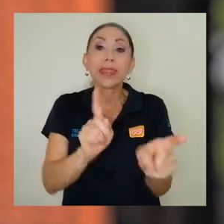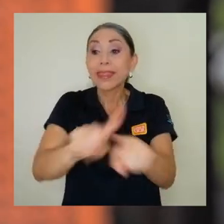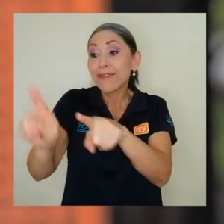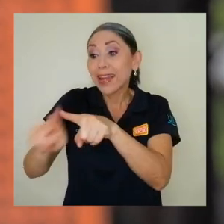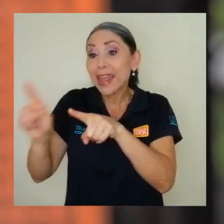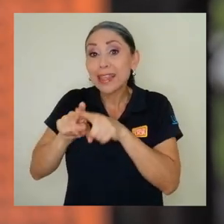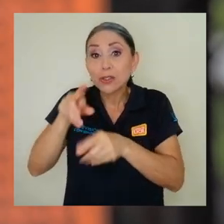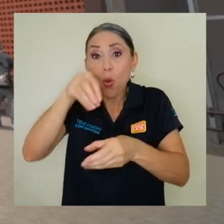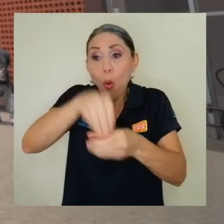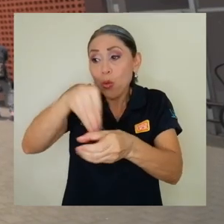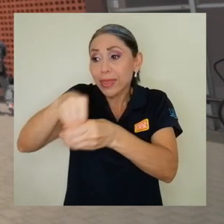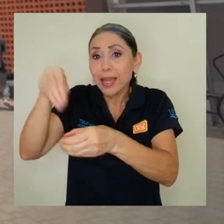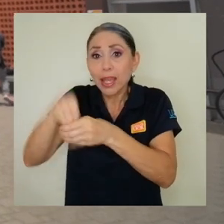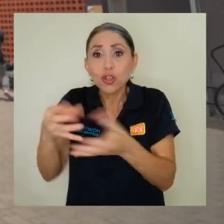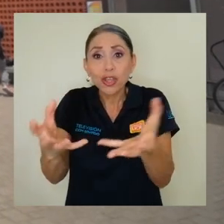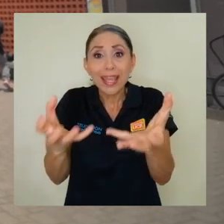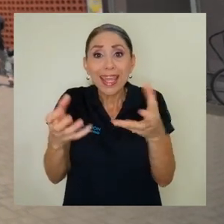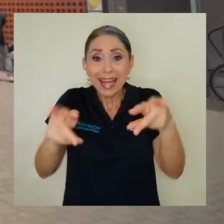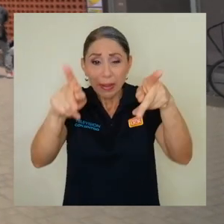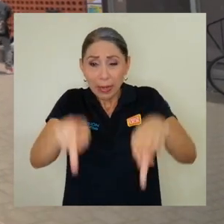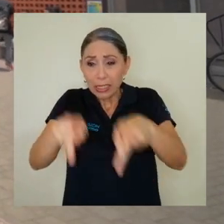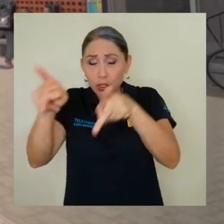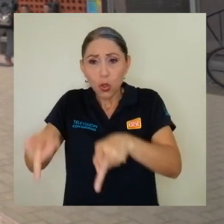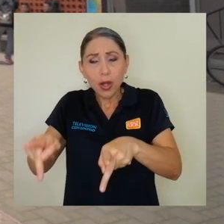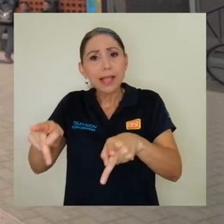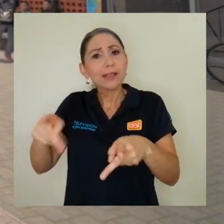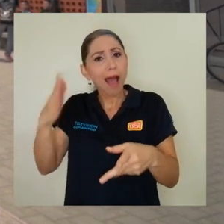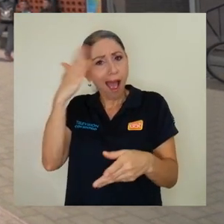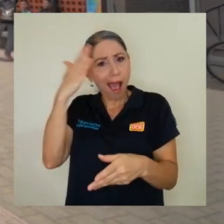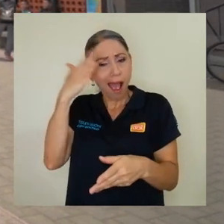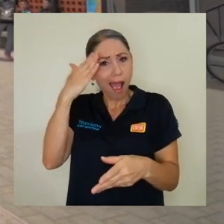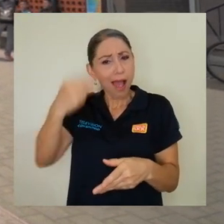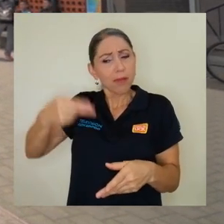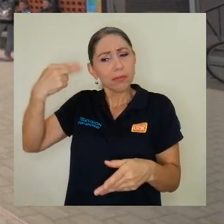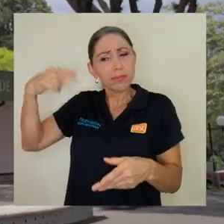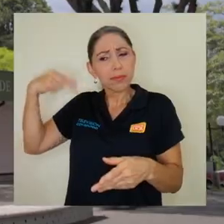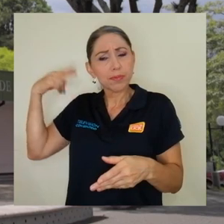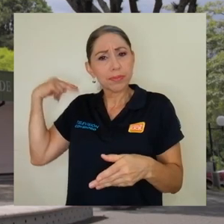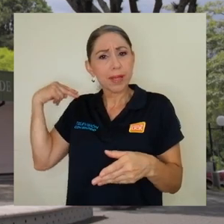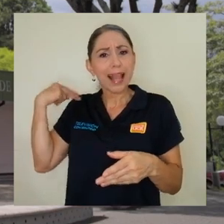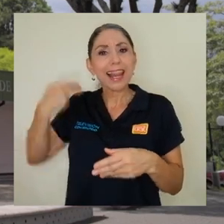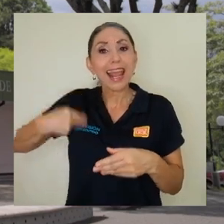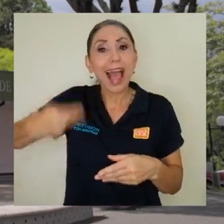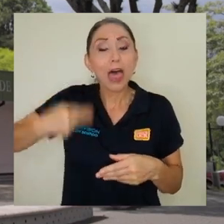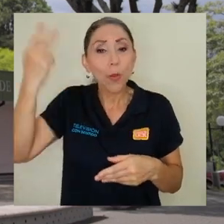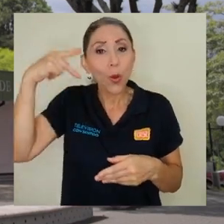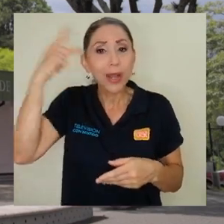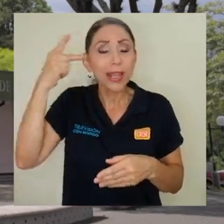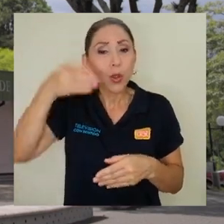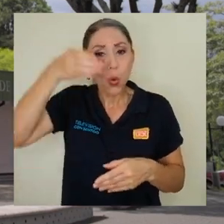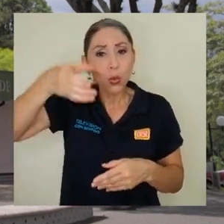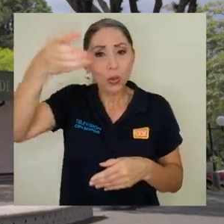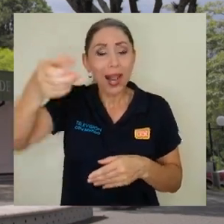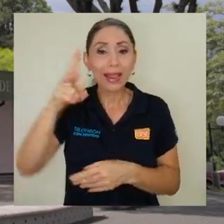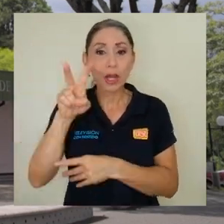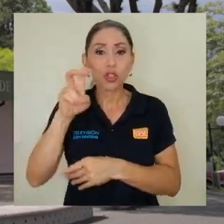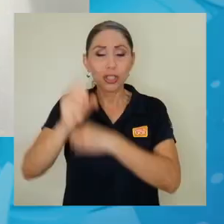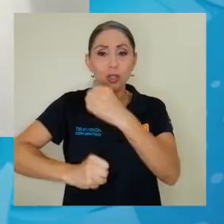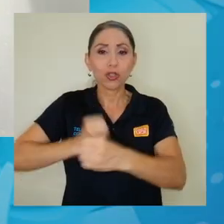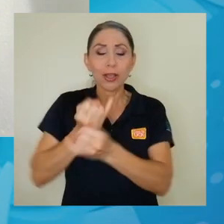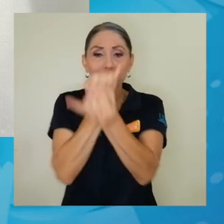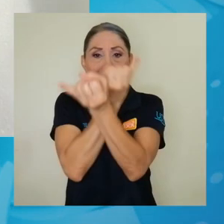de distintos contenidos busca acercar al público a la memoria y el legado político-cultural del Bicentenario de Independencia de Centroamérica.